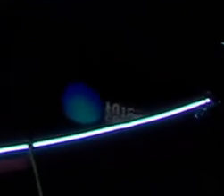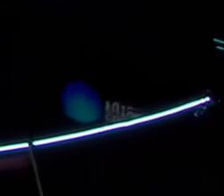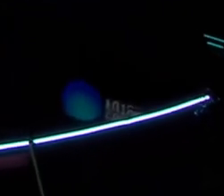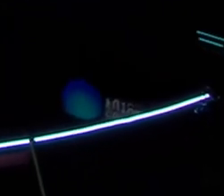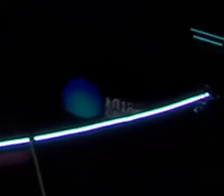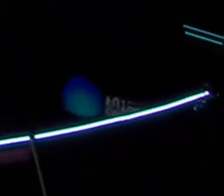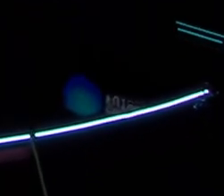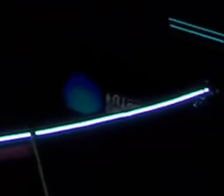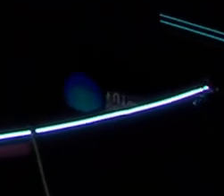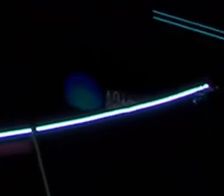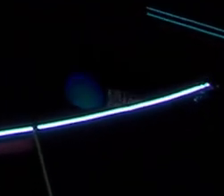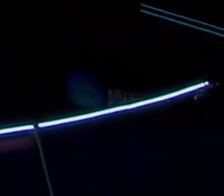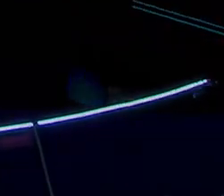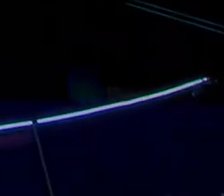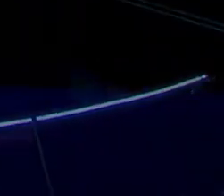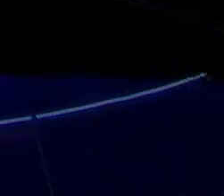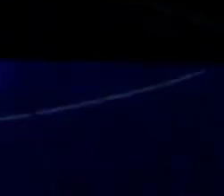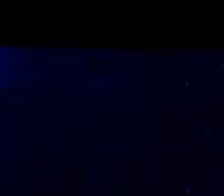Bienvenido.